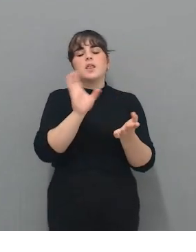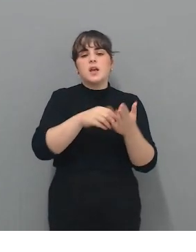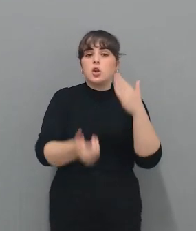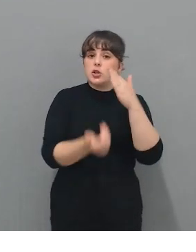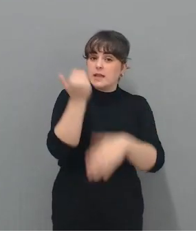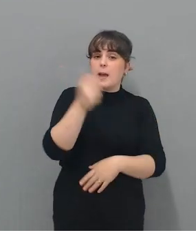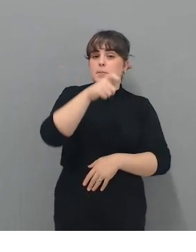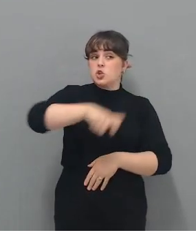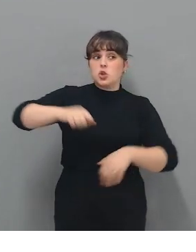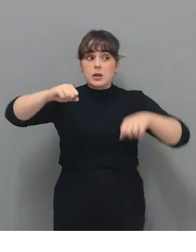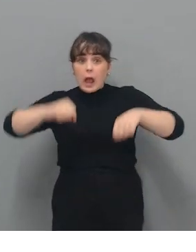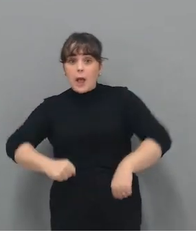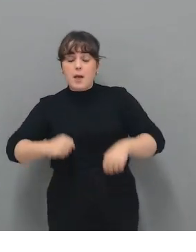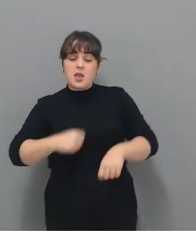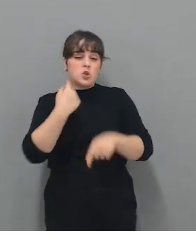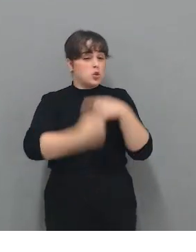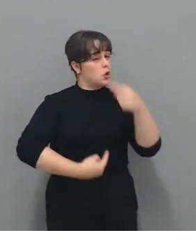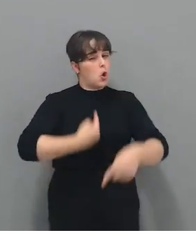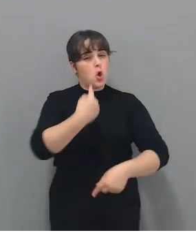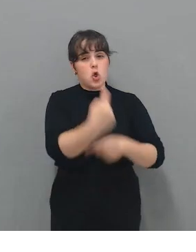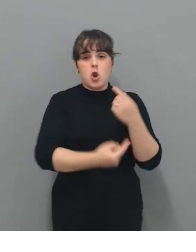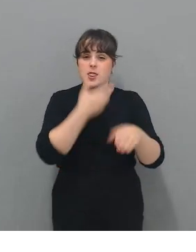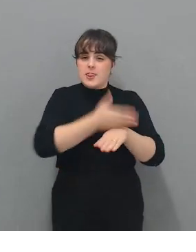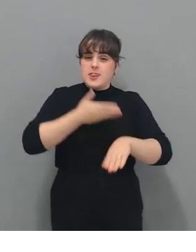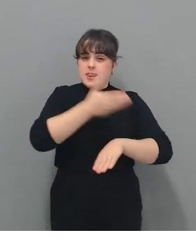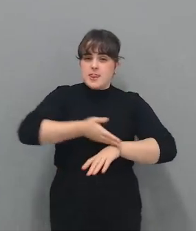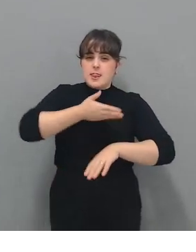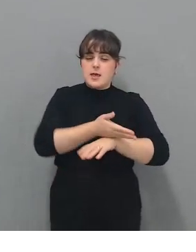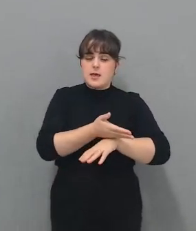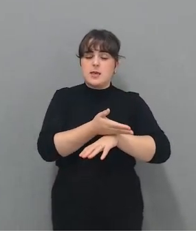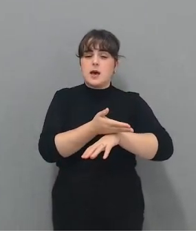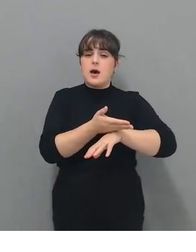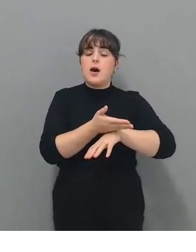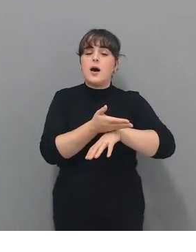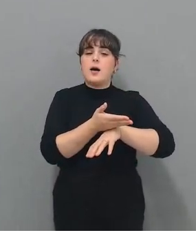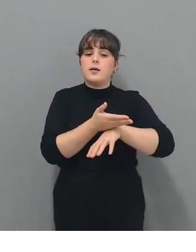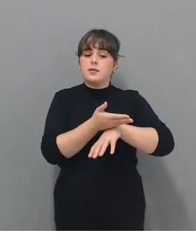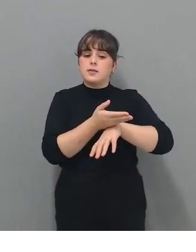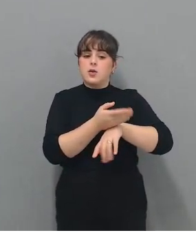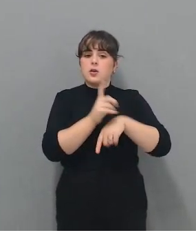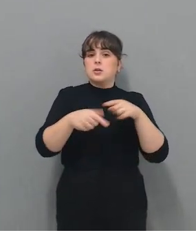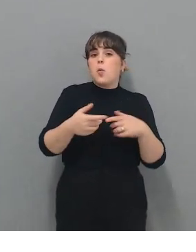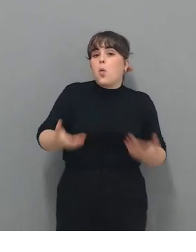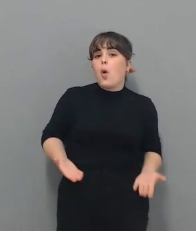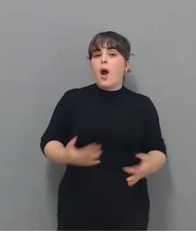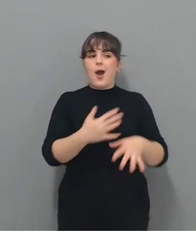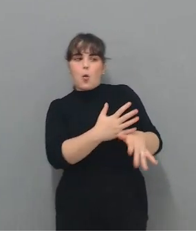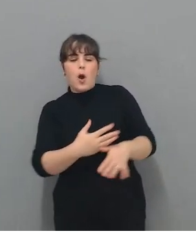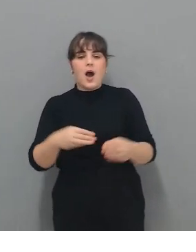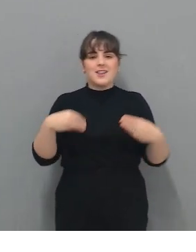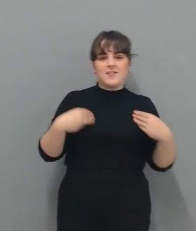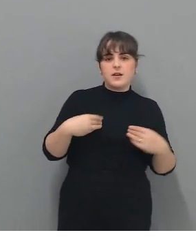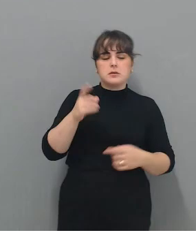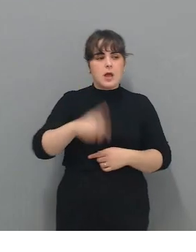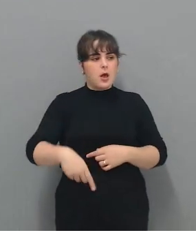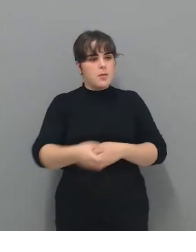mayores van día a día a disfrutar, a jugar, pero también a contar sus problemas.